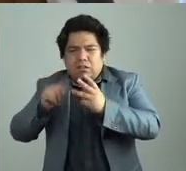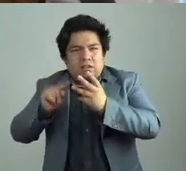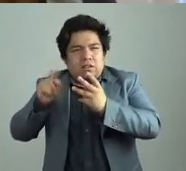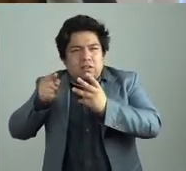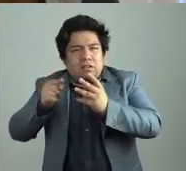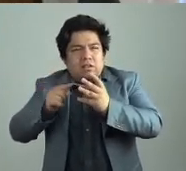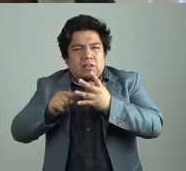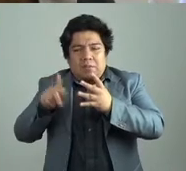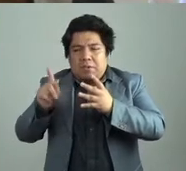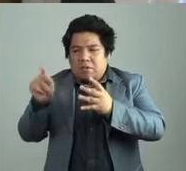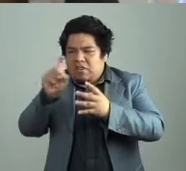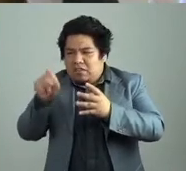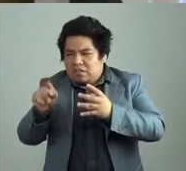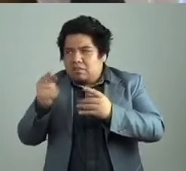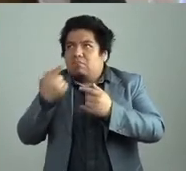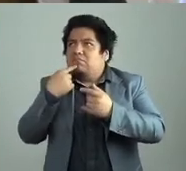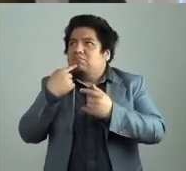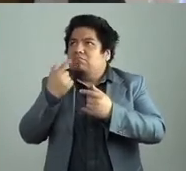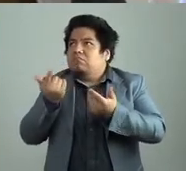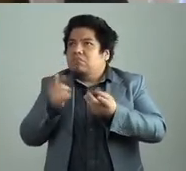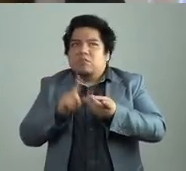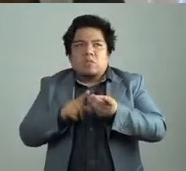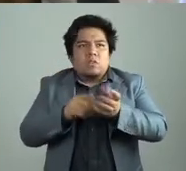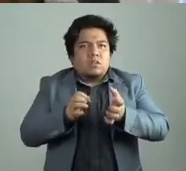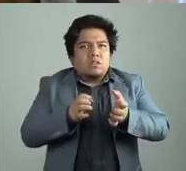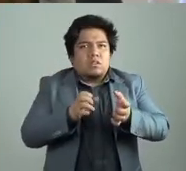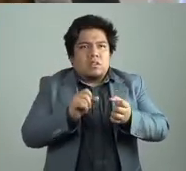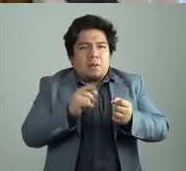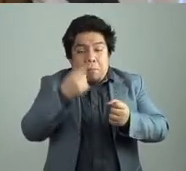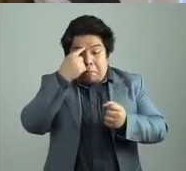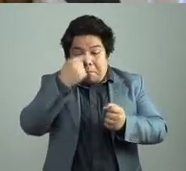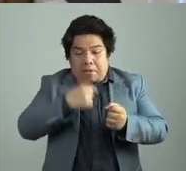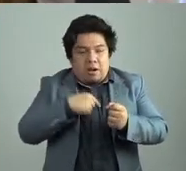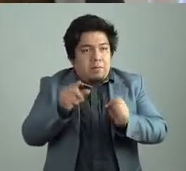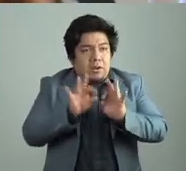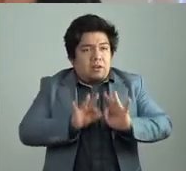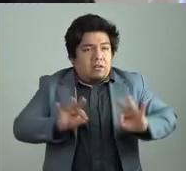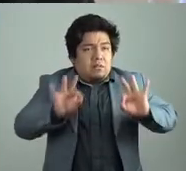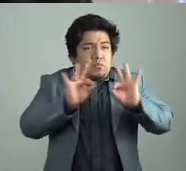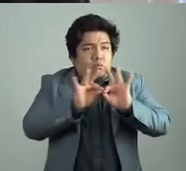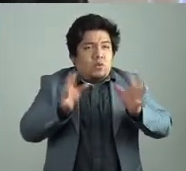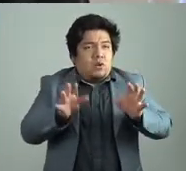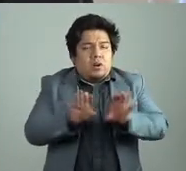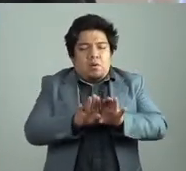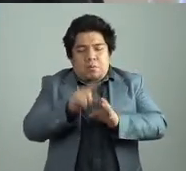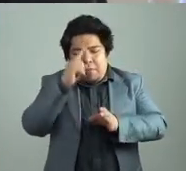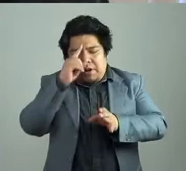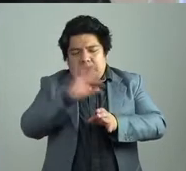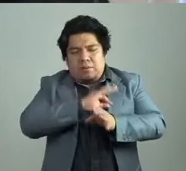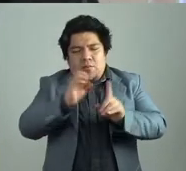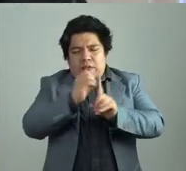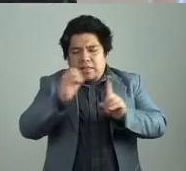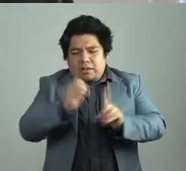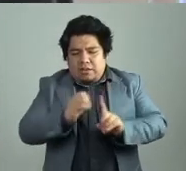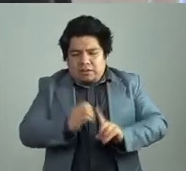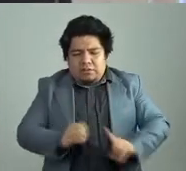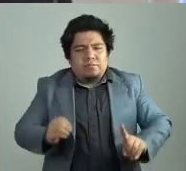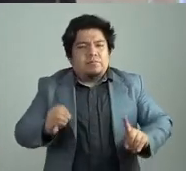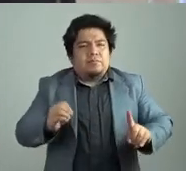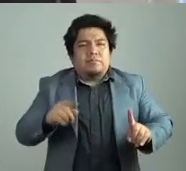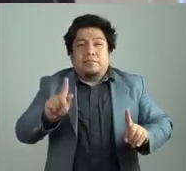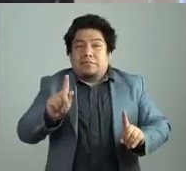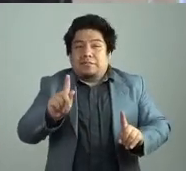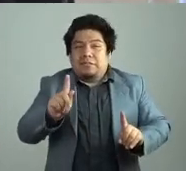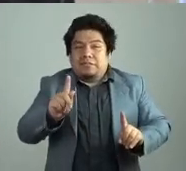¿no? Y si no había ese simbolito, ¿no? Era como, para mí era importante, ¿no? Como este ritual, ¿no? Y ahora pues con este